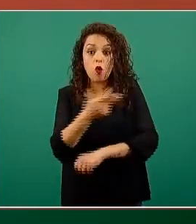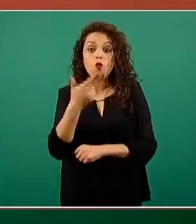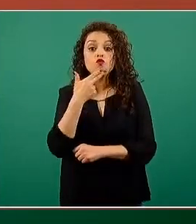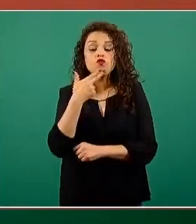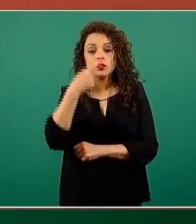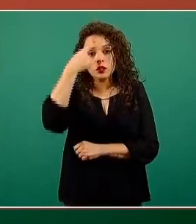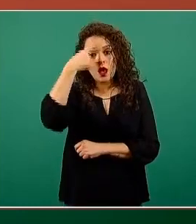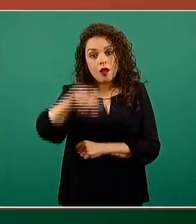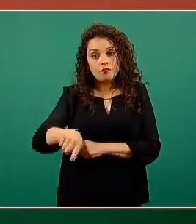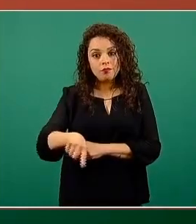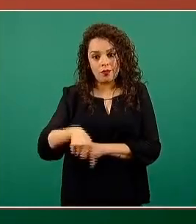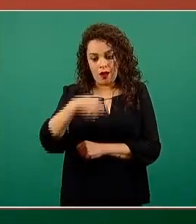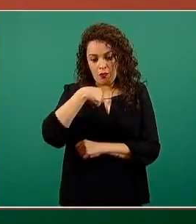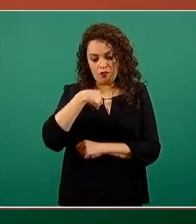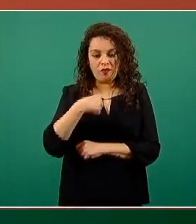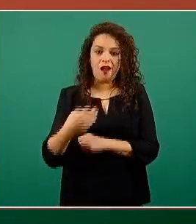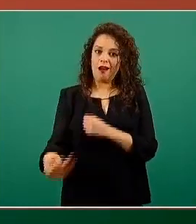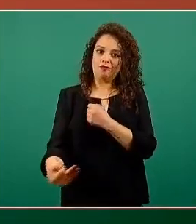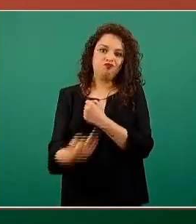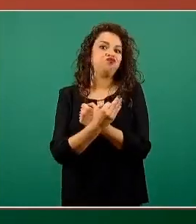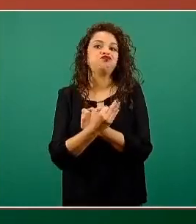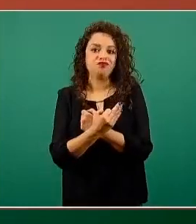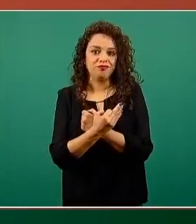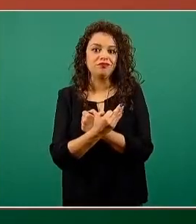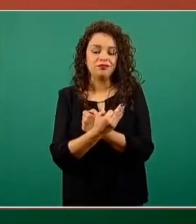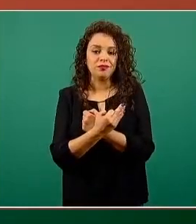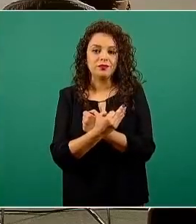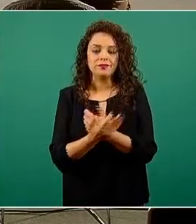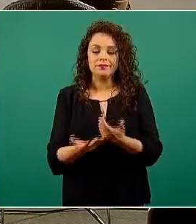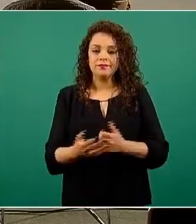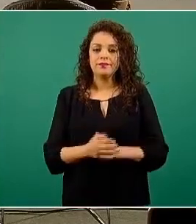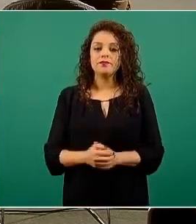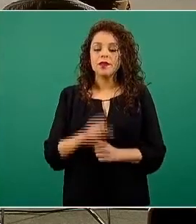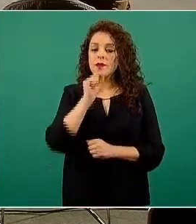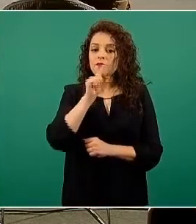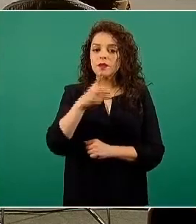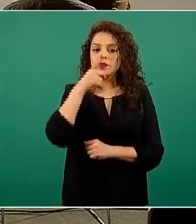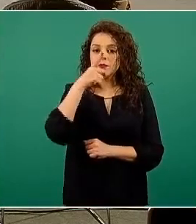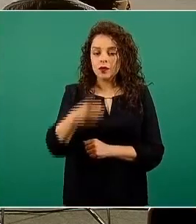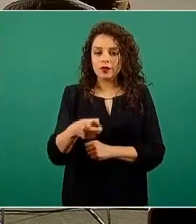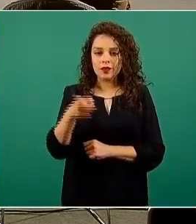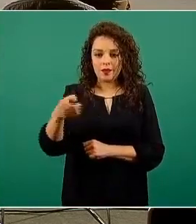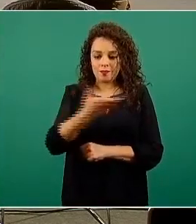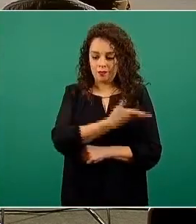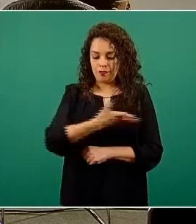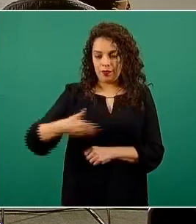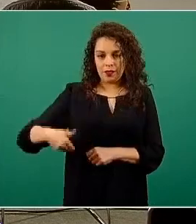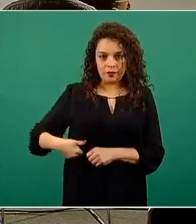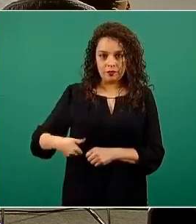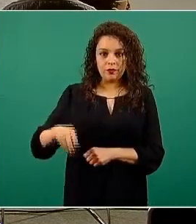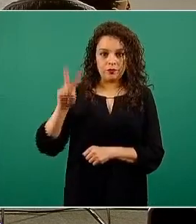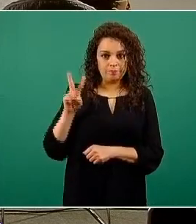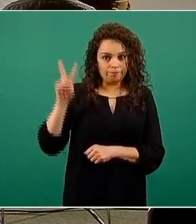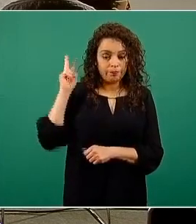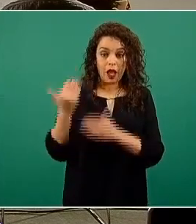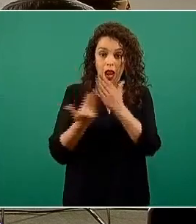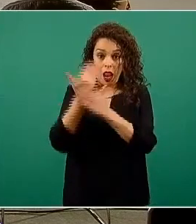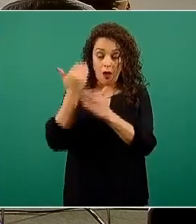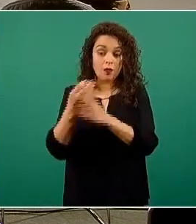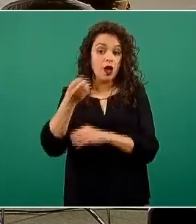protegerse a sí mismas. Como decía el presidente, el viernes próximo, el viernes próximo pasado, en la conferencia matutina,